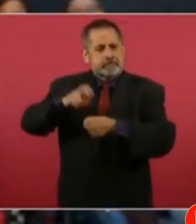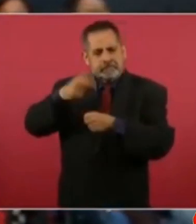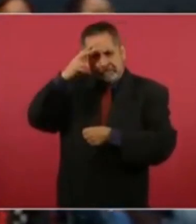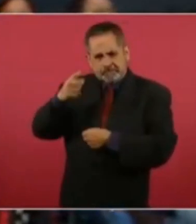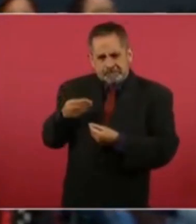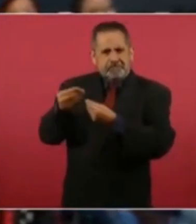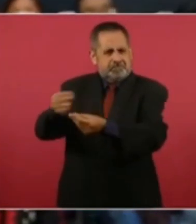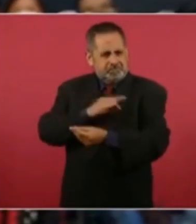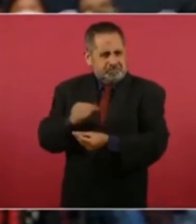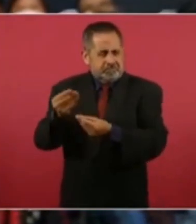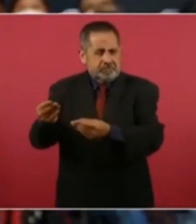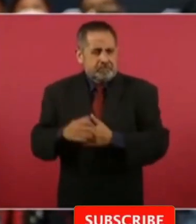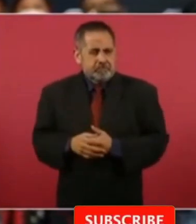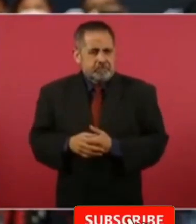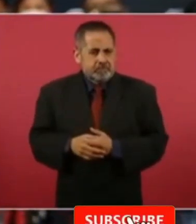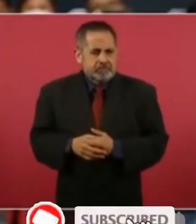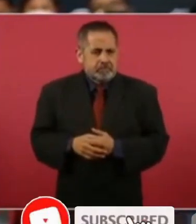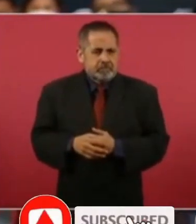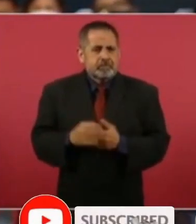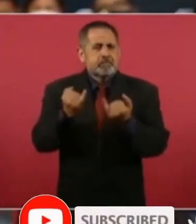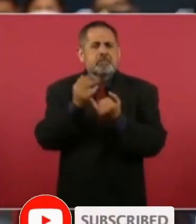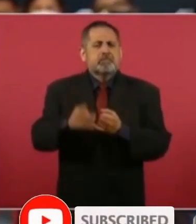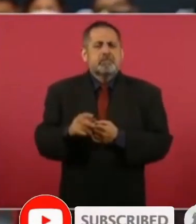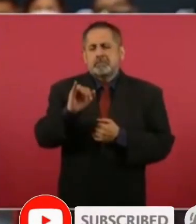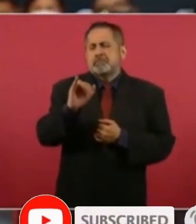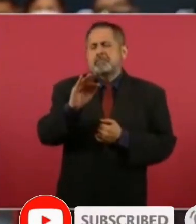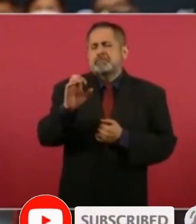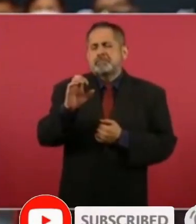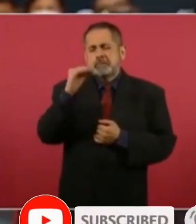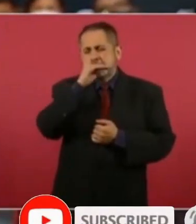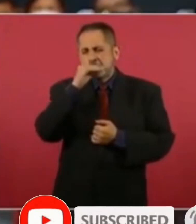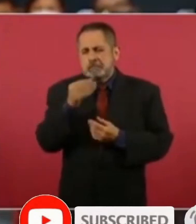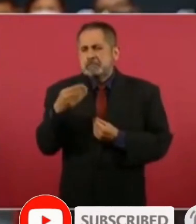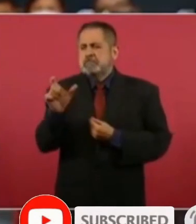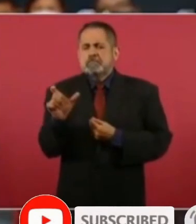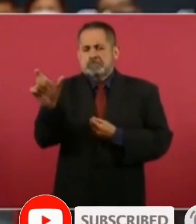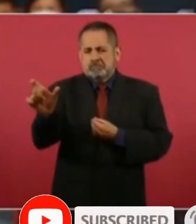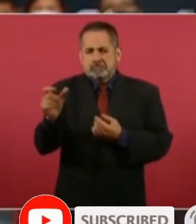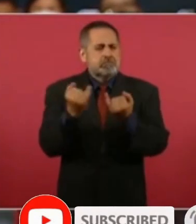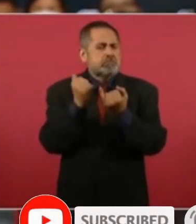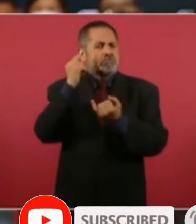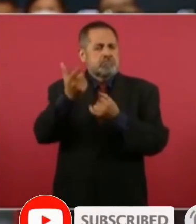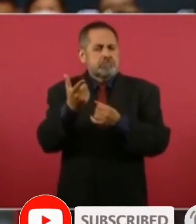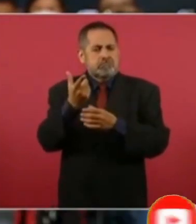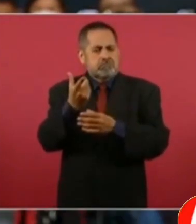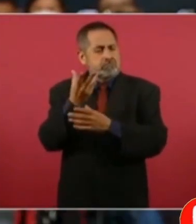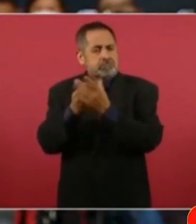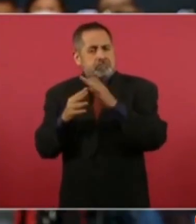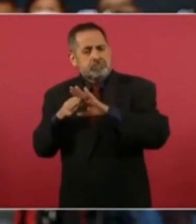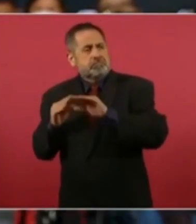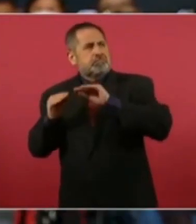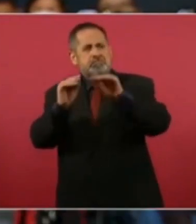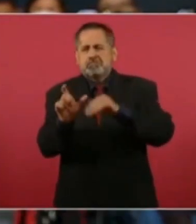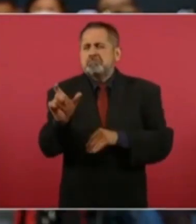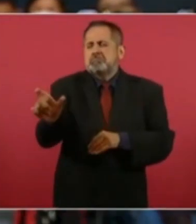y así como la matrícula la credencial para votar con fotografía es gratuita no cree que se pueda dar ese paso en reconocimiento a los